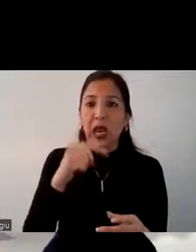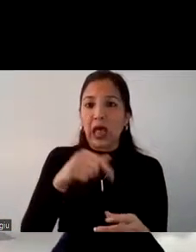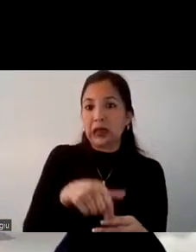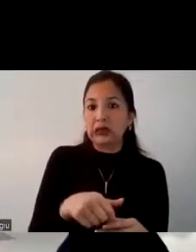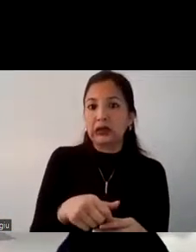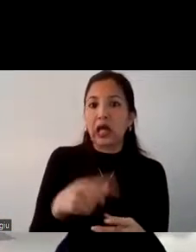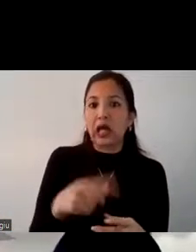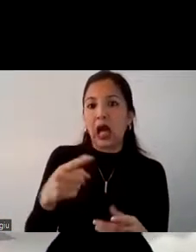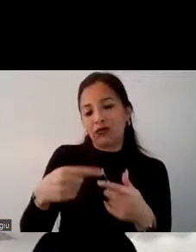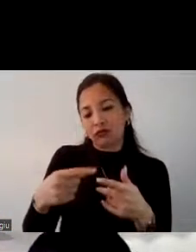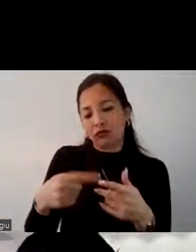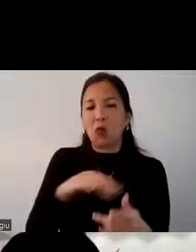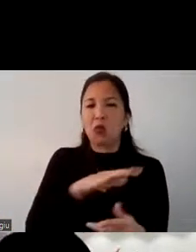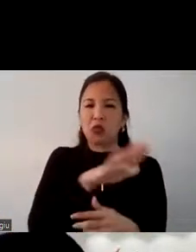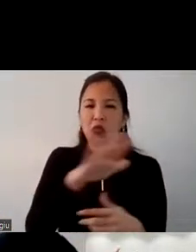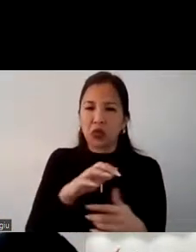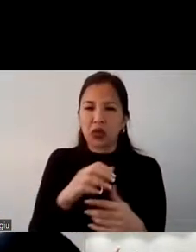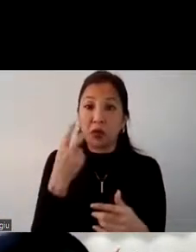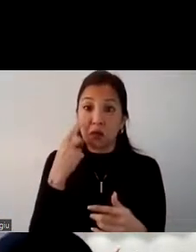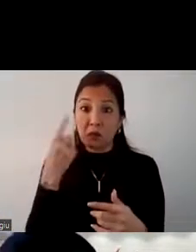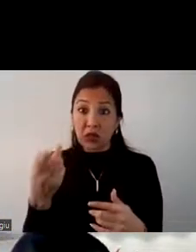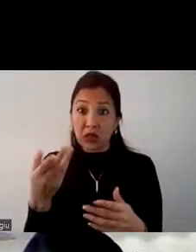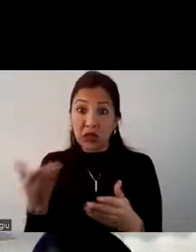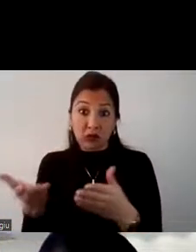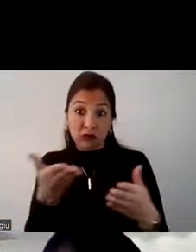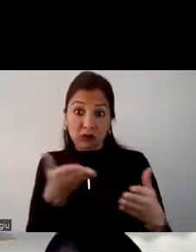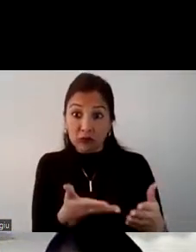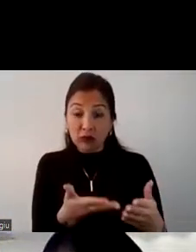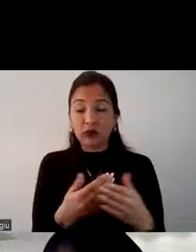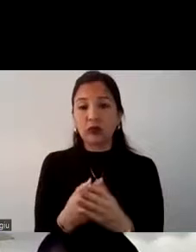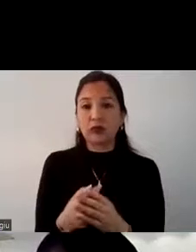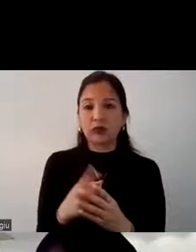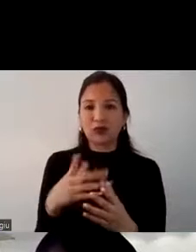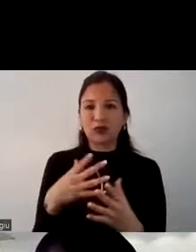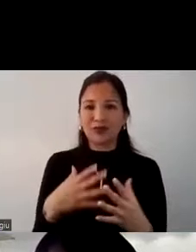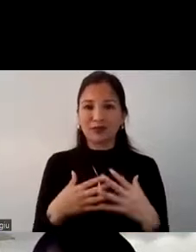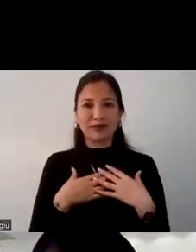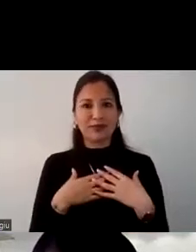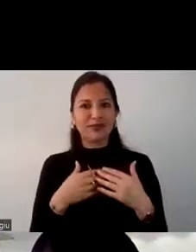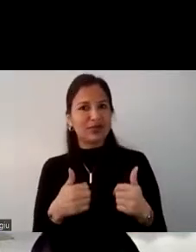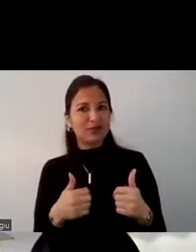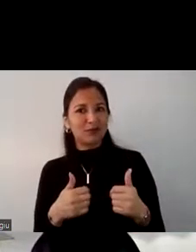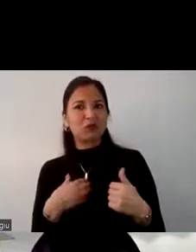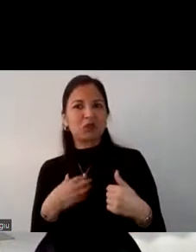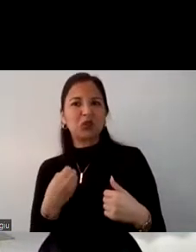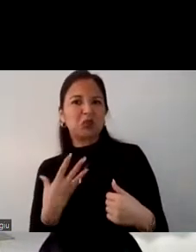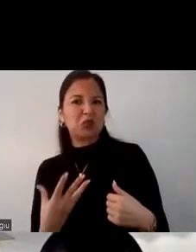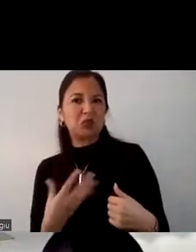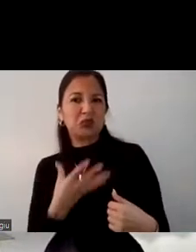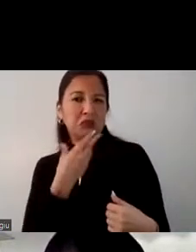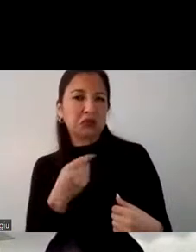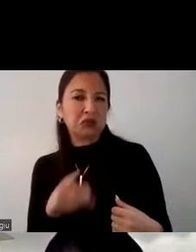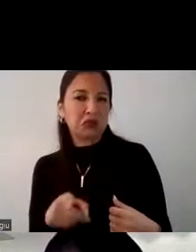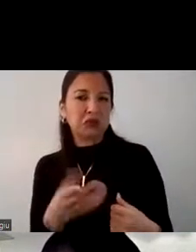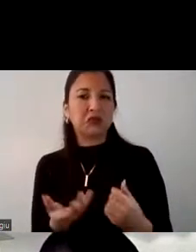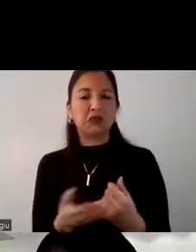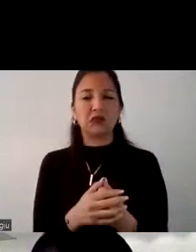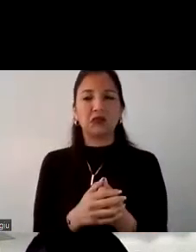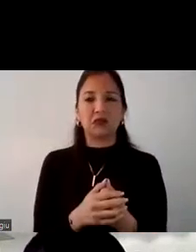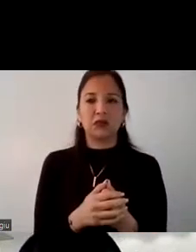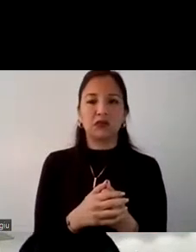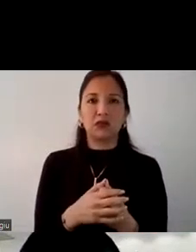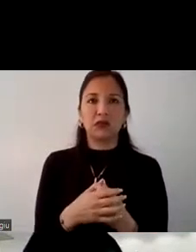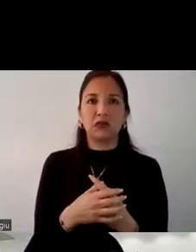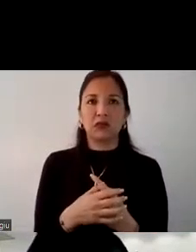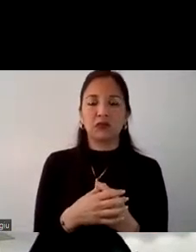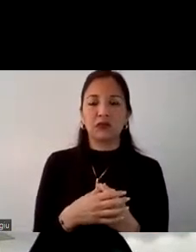estos protocolos de seguridad mira lo que te pueden ofrecer acá y entonces sienten que aún están seguros y por ello ya no se inclinan